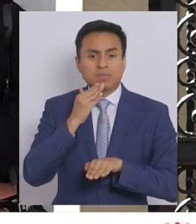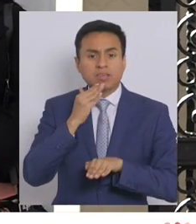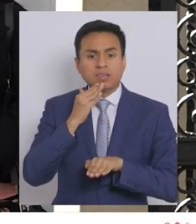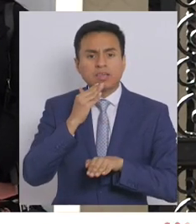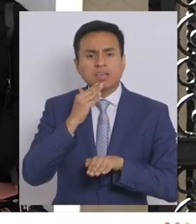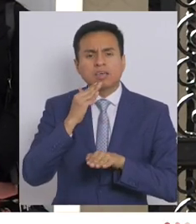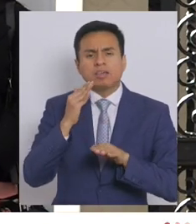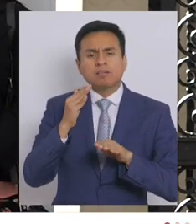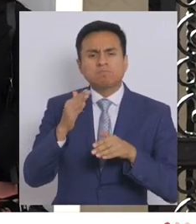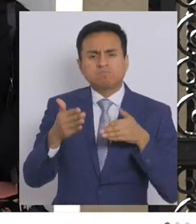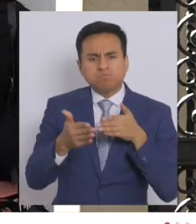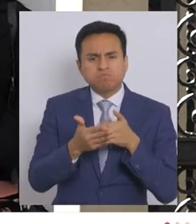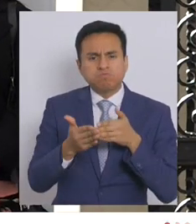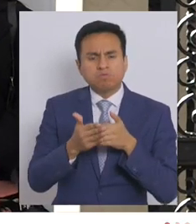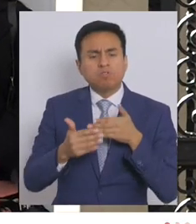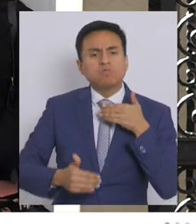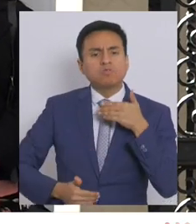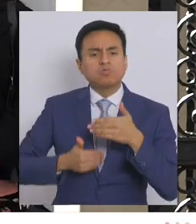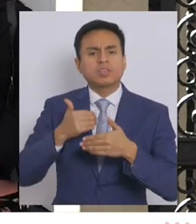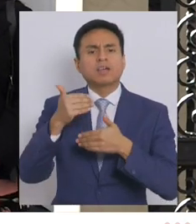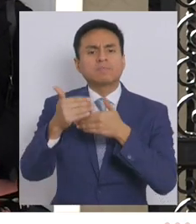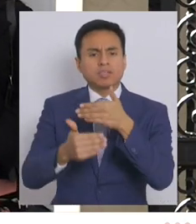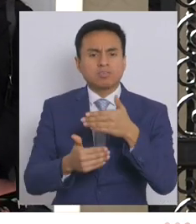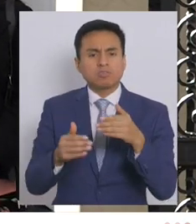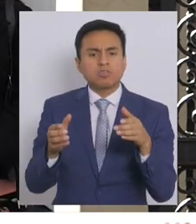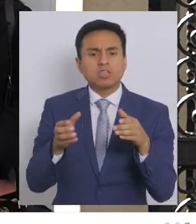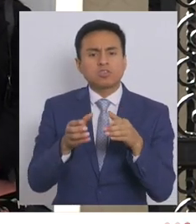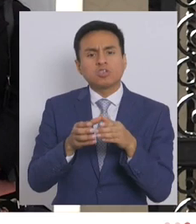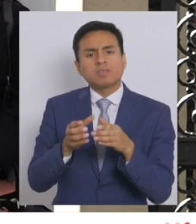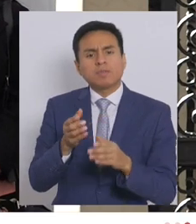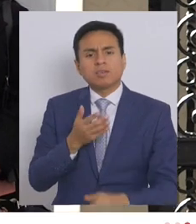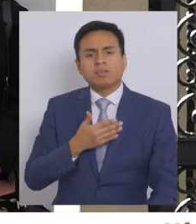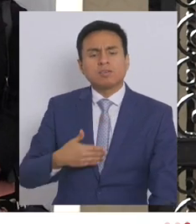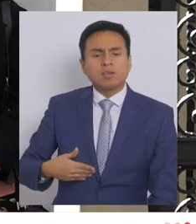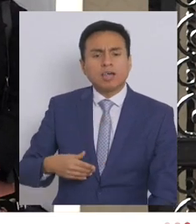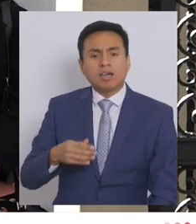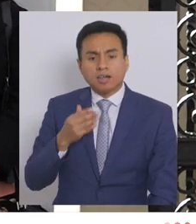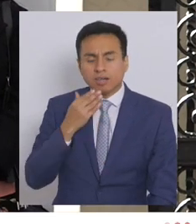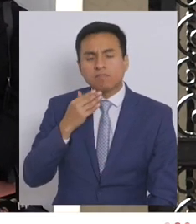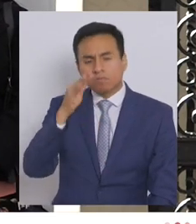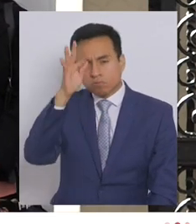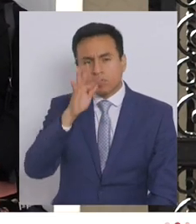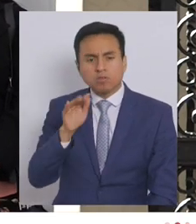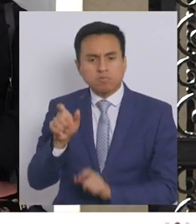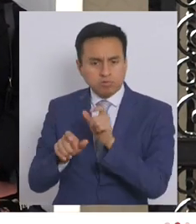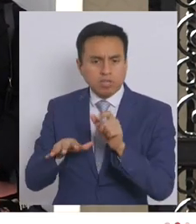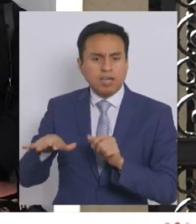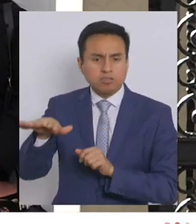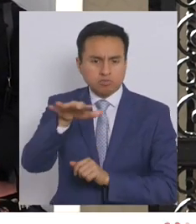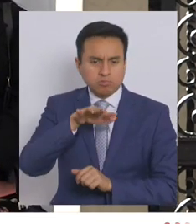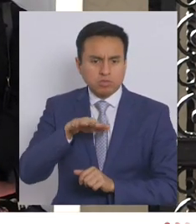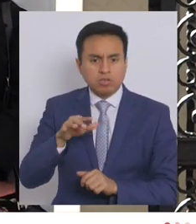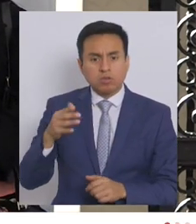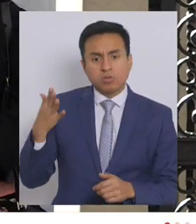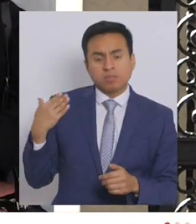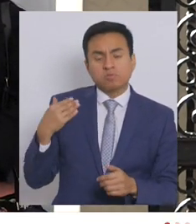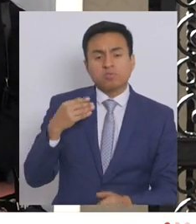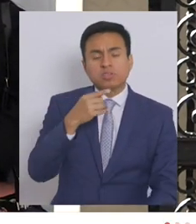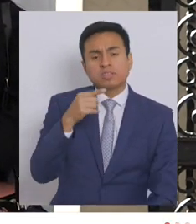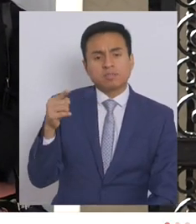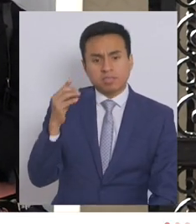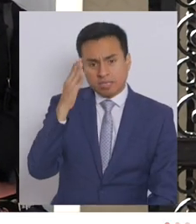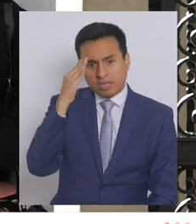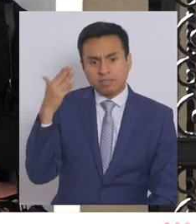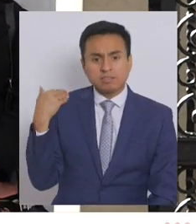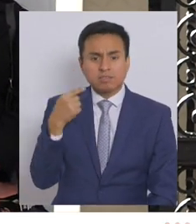entorpecer el funcionamiento del sector público, de los funcionarios públicos. En los últimos días y semanas muchas